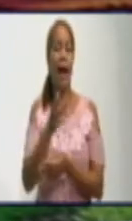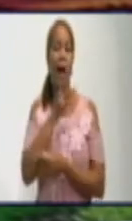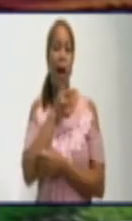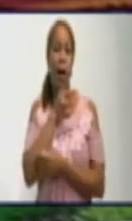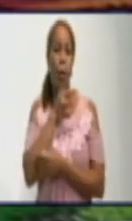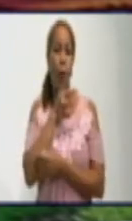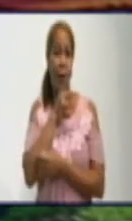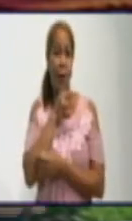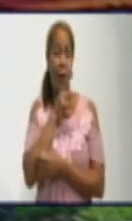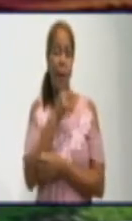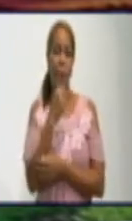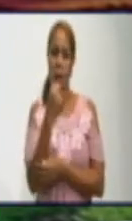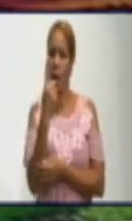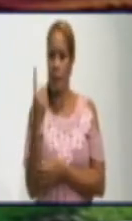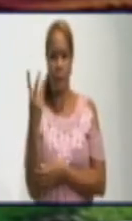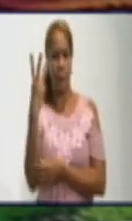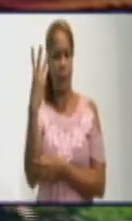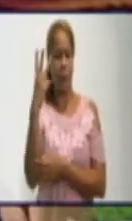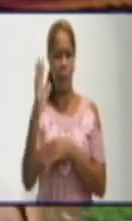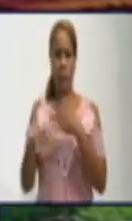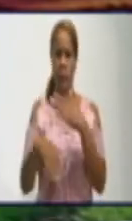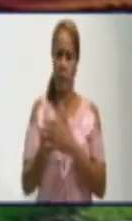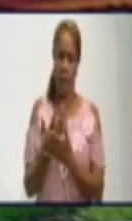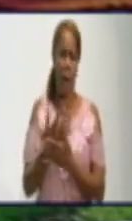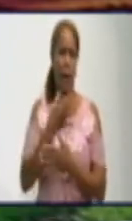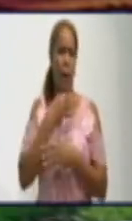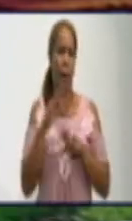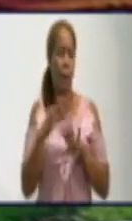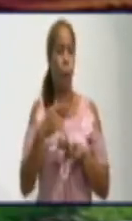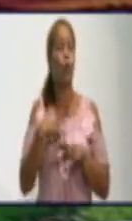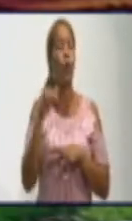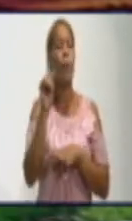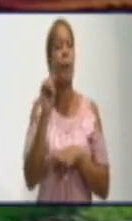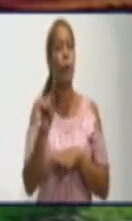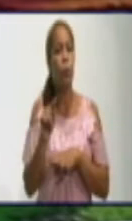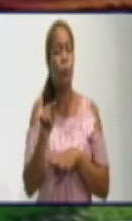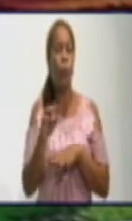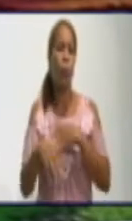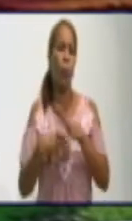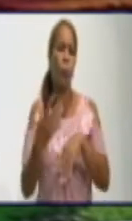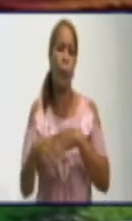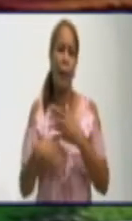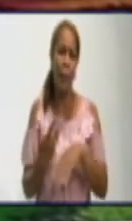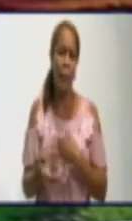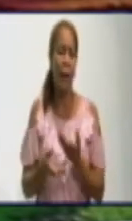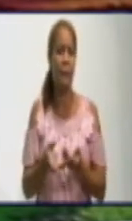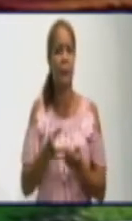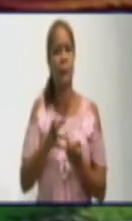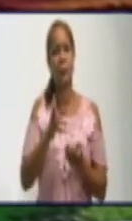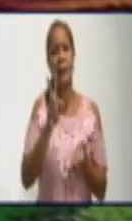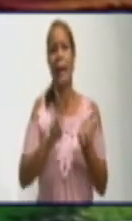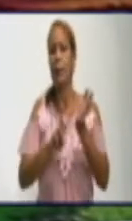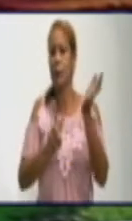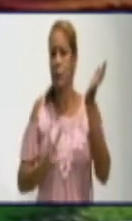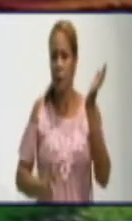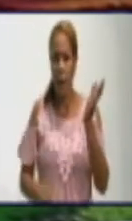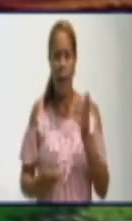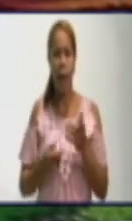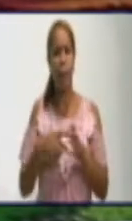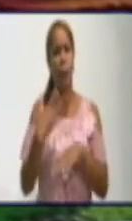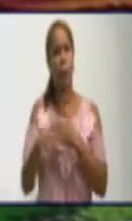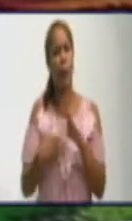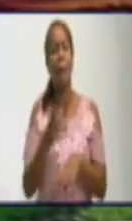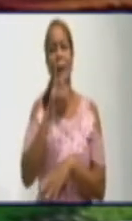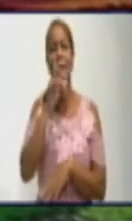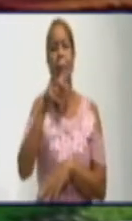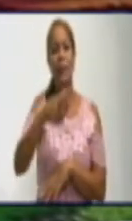sequía, por el bloqueo, por el petróleo, por problemas, por salidero, este mes el ciclo de abasto de agua hubo que modificarlo y es cada